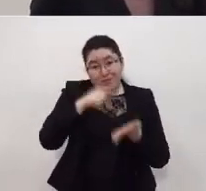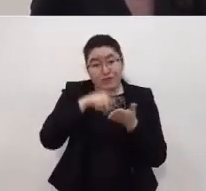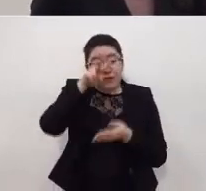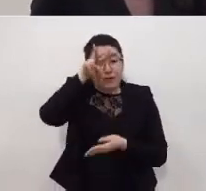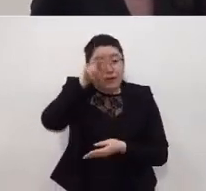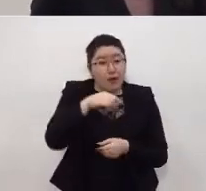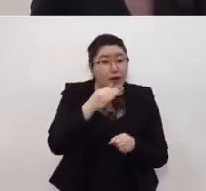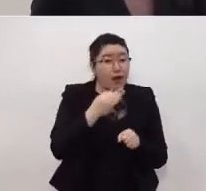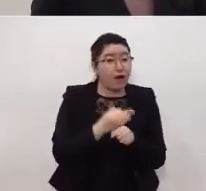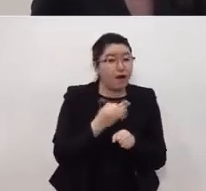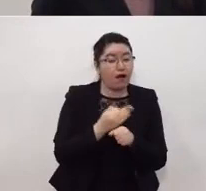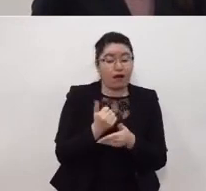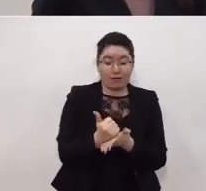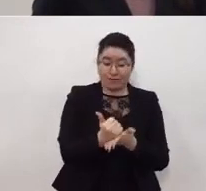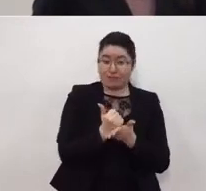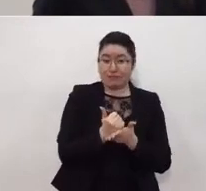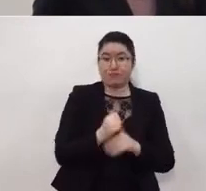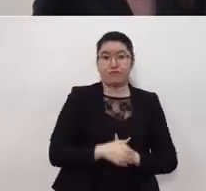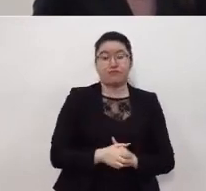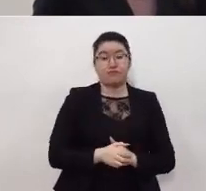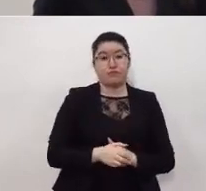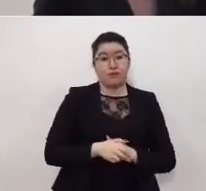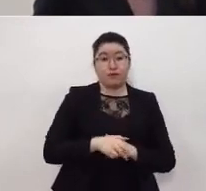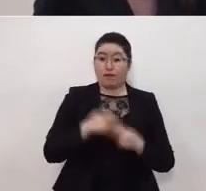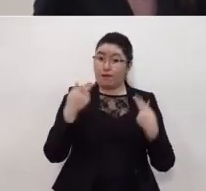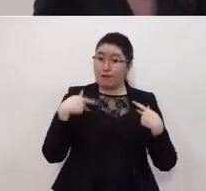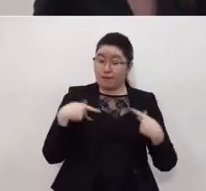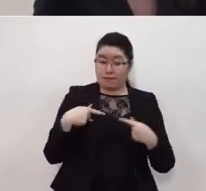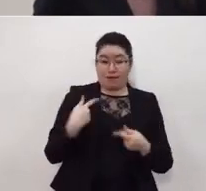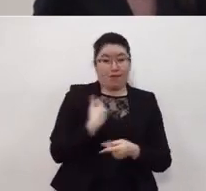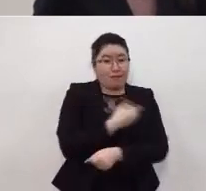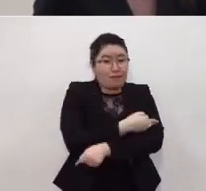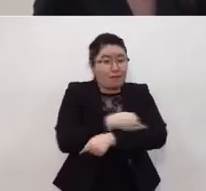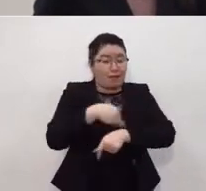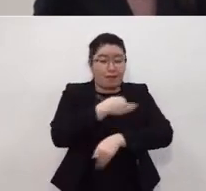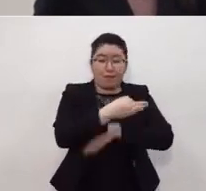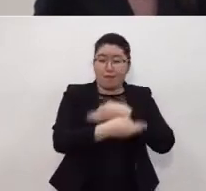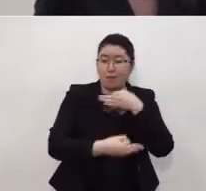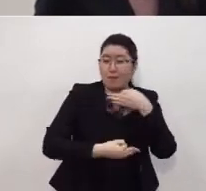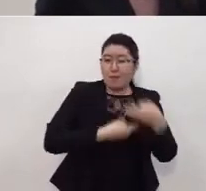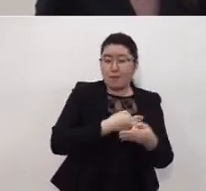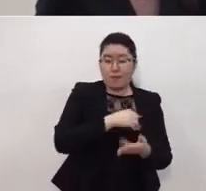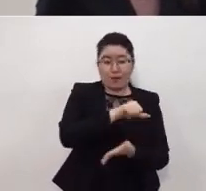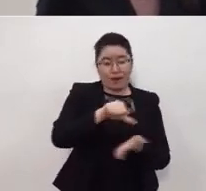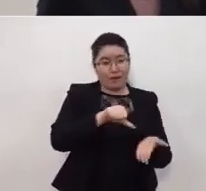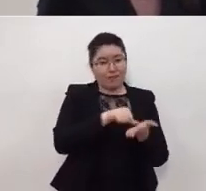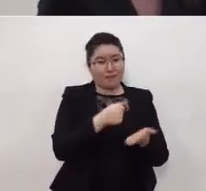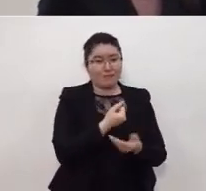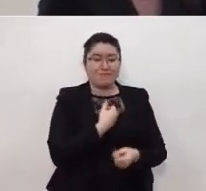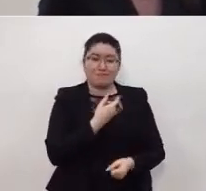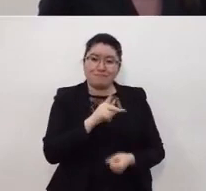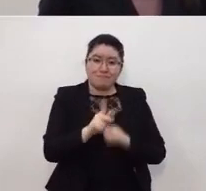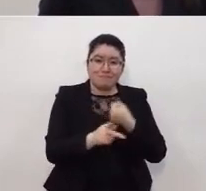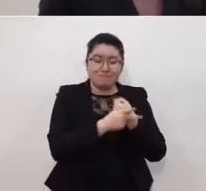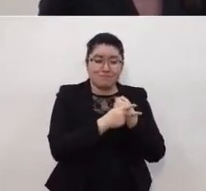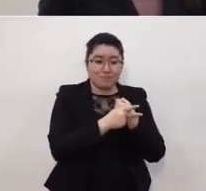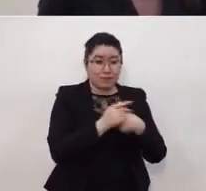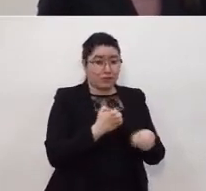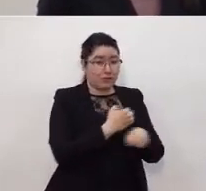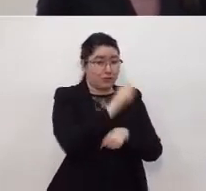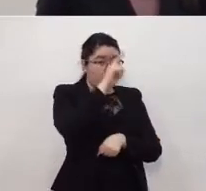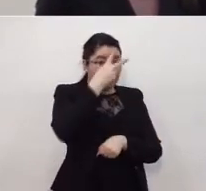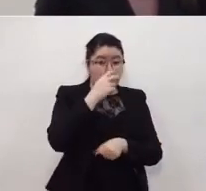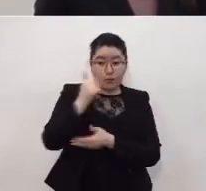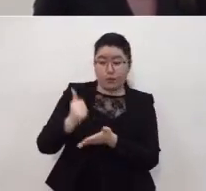y hacemos un llamado a todas las familias del centro del país del estado de México de la ciudad de México